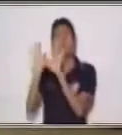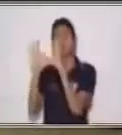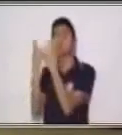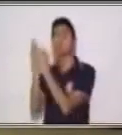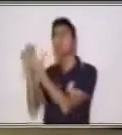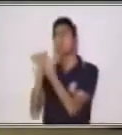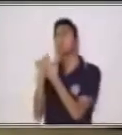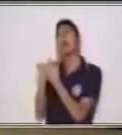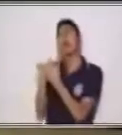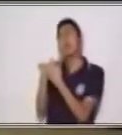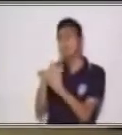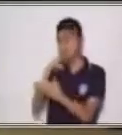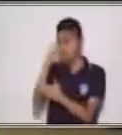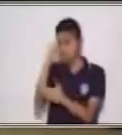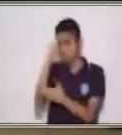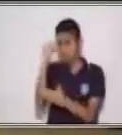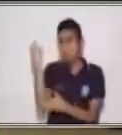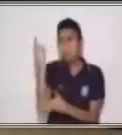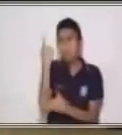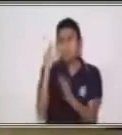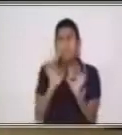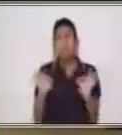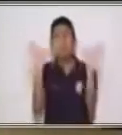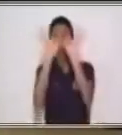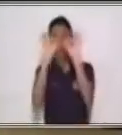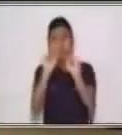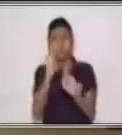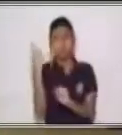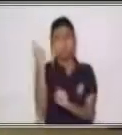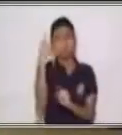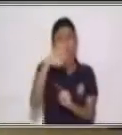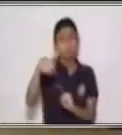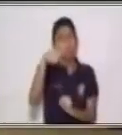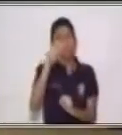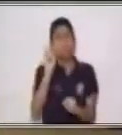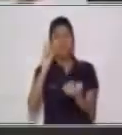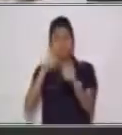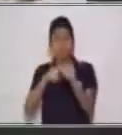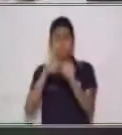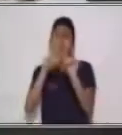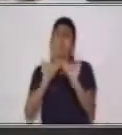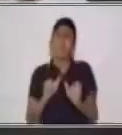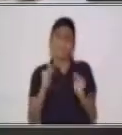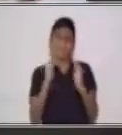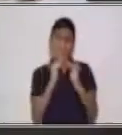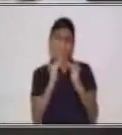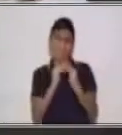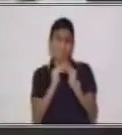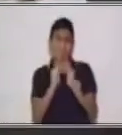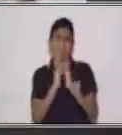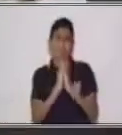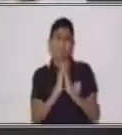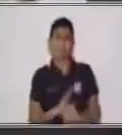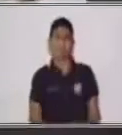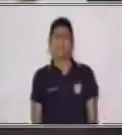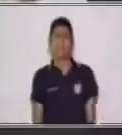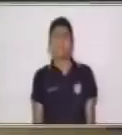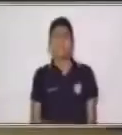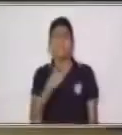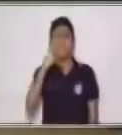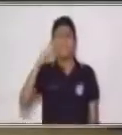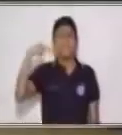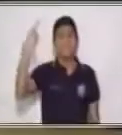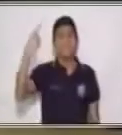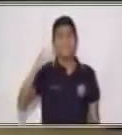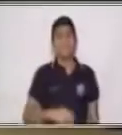Recuerda que es muy divertido participar todos en familia. Por favor, quédate en casa. Hasta la